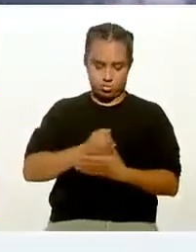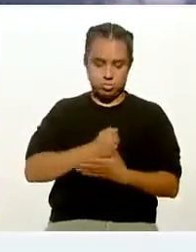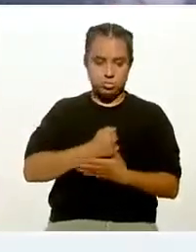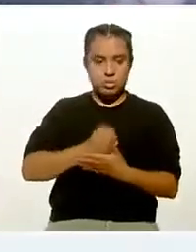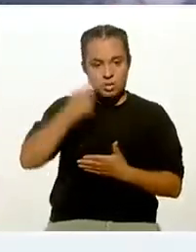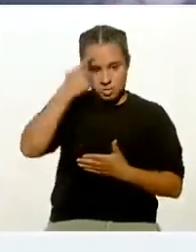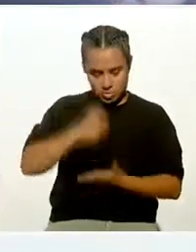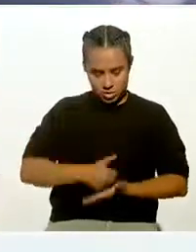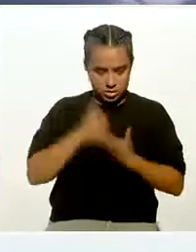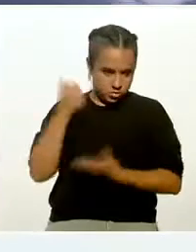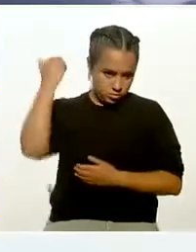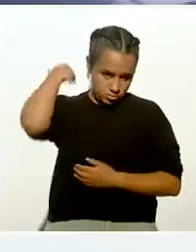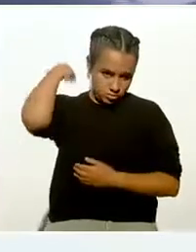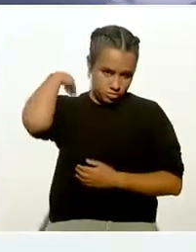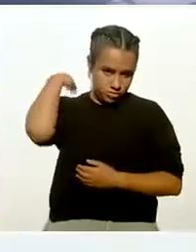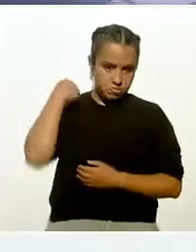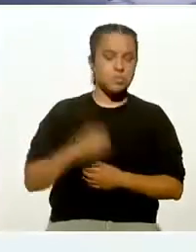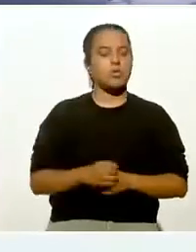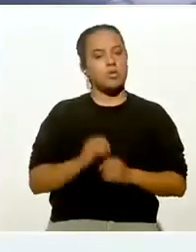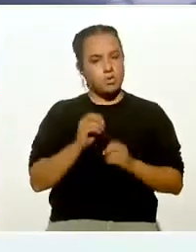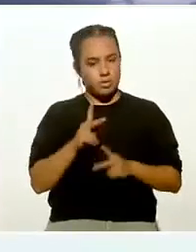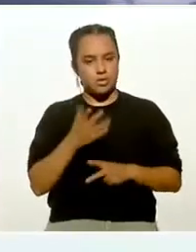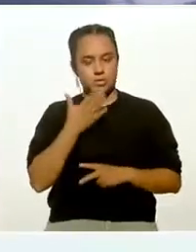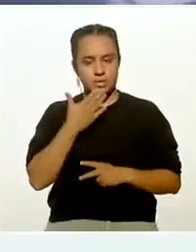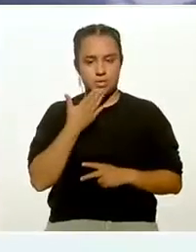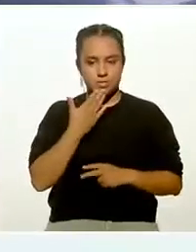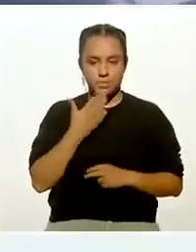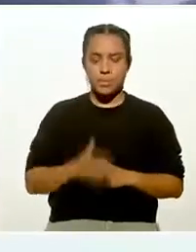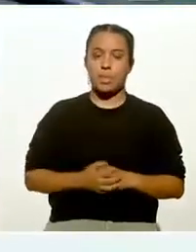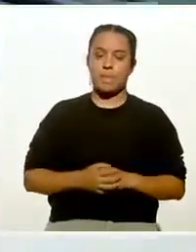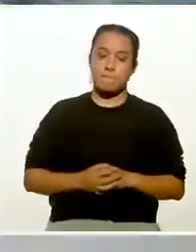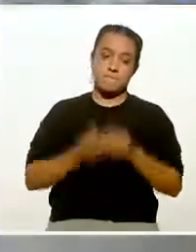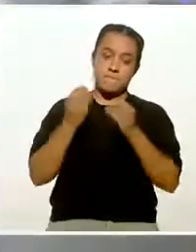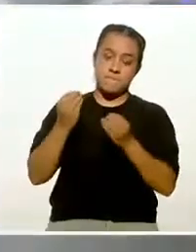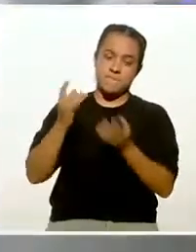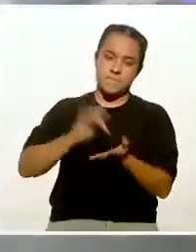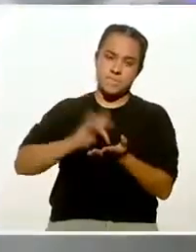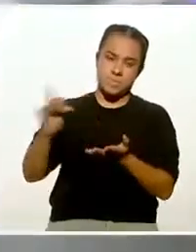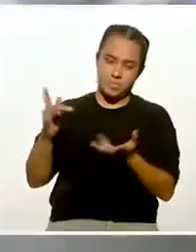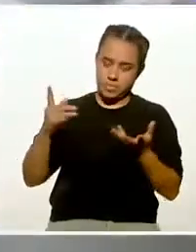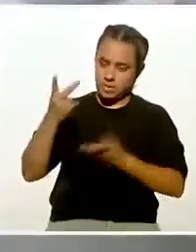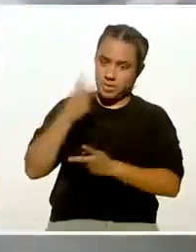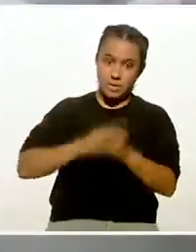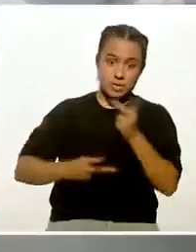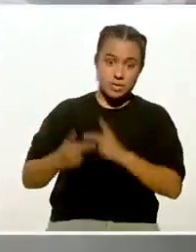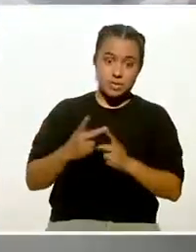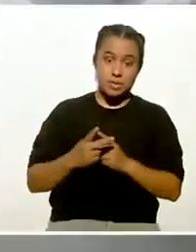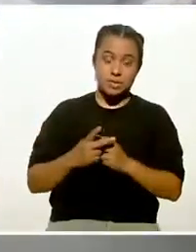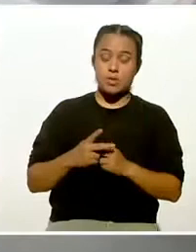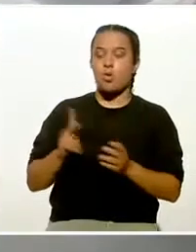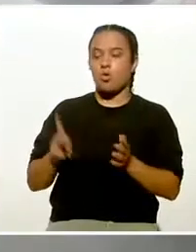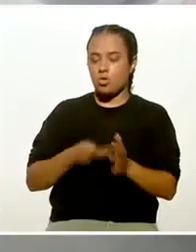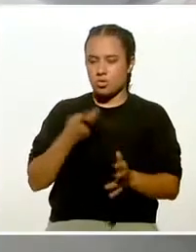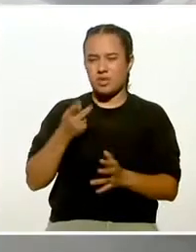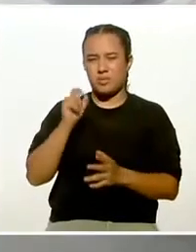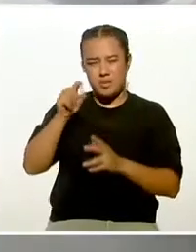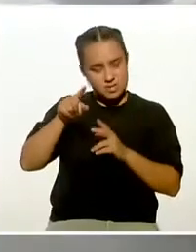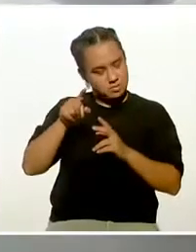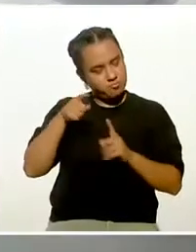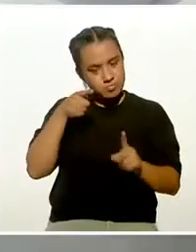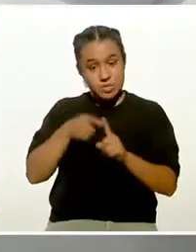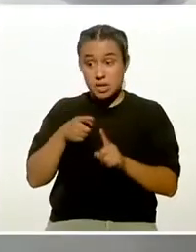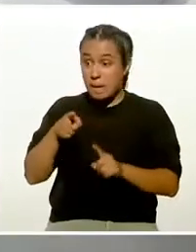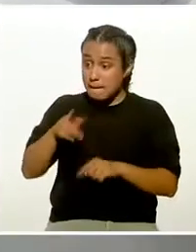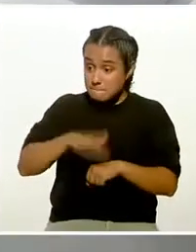a nuestros pulmones. Así es. Muy bien. Ok. Pues, muchísimas gracias por estar aquí. qué a Yo creo que volvemos a lo mismo mientras más nos